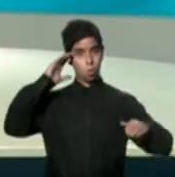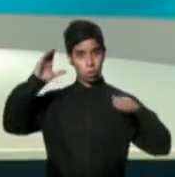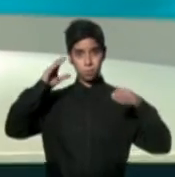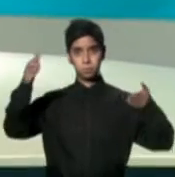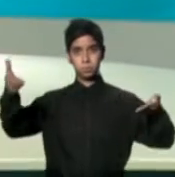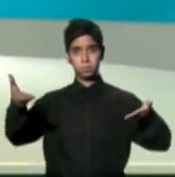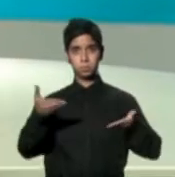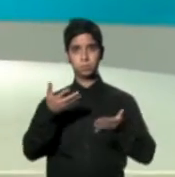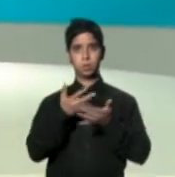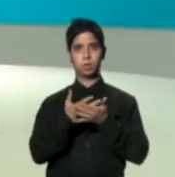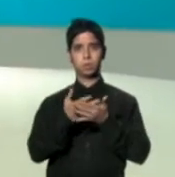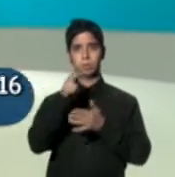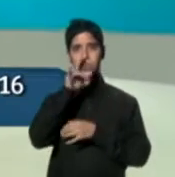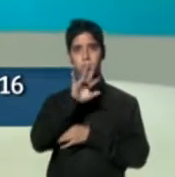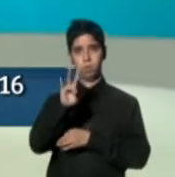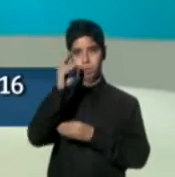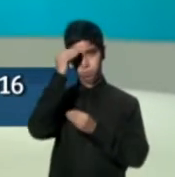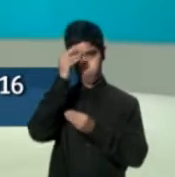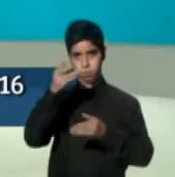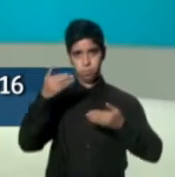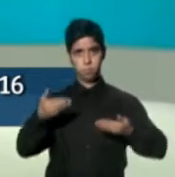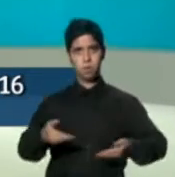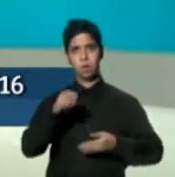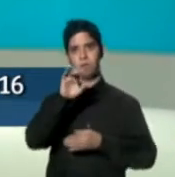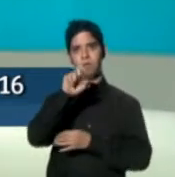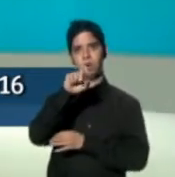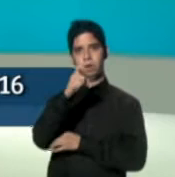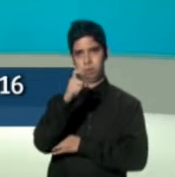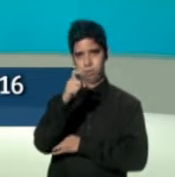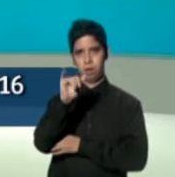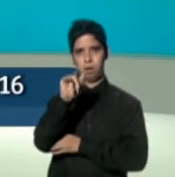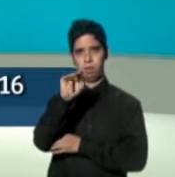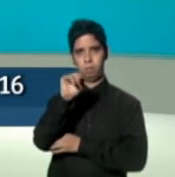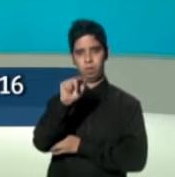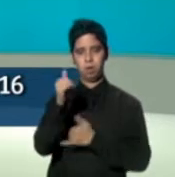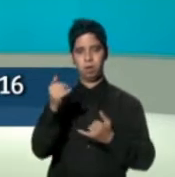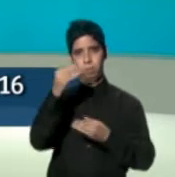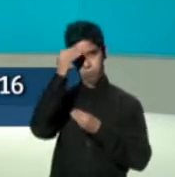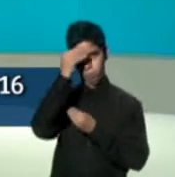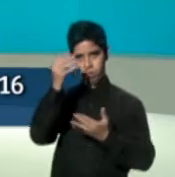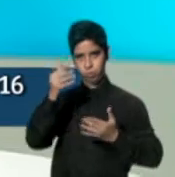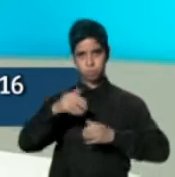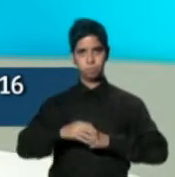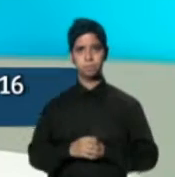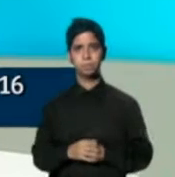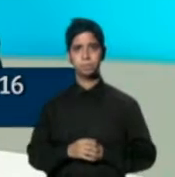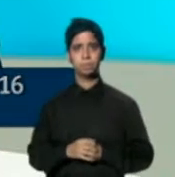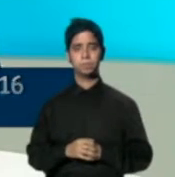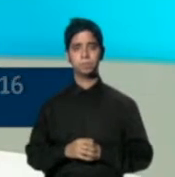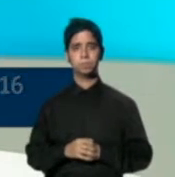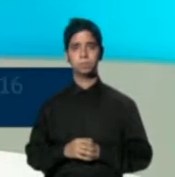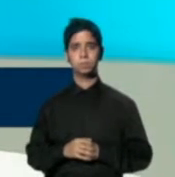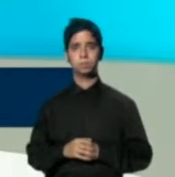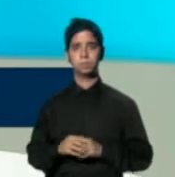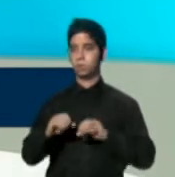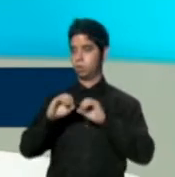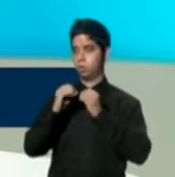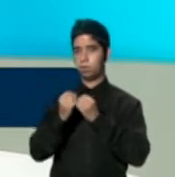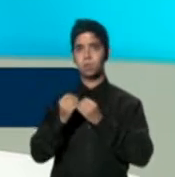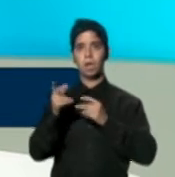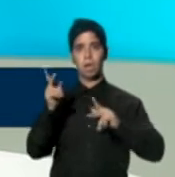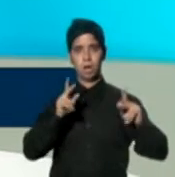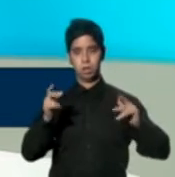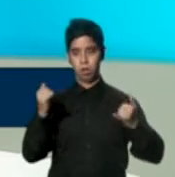Bienvenidos a Noticias 24.7, les saluda Félix Alemán, de inmediato pasamos a las informaciones. Organizaciones ciudadanas